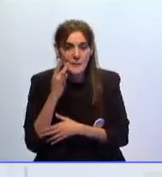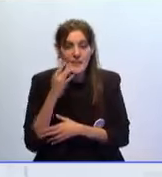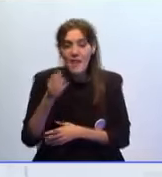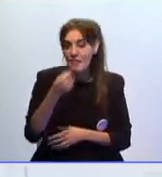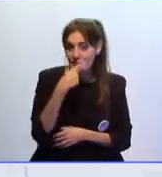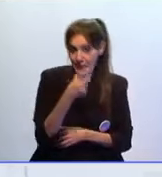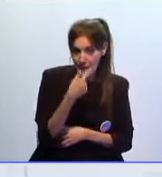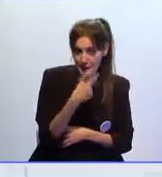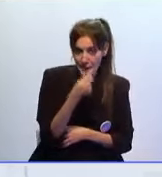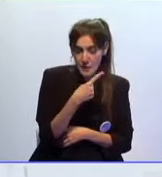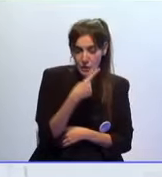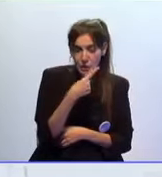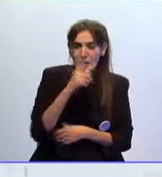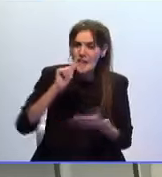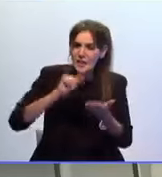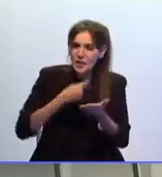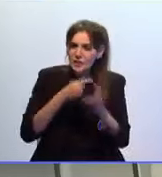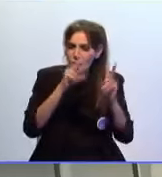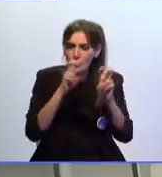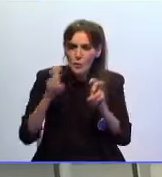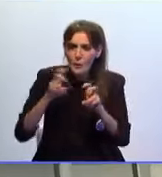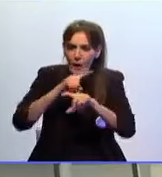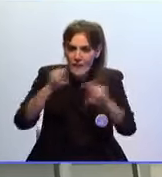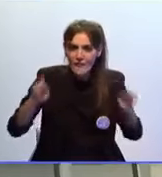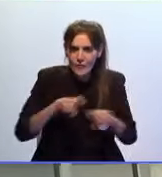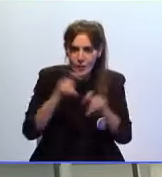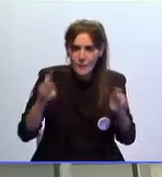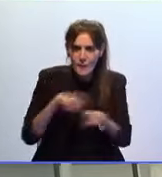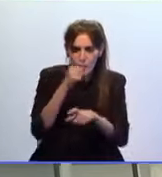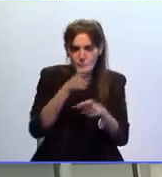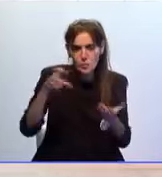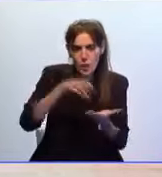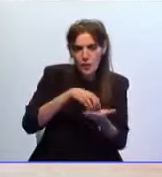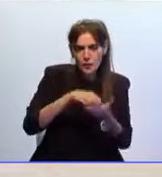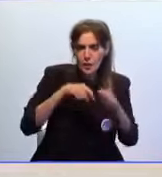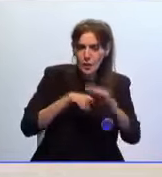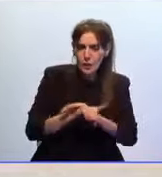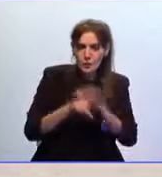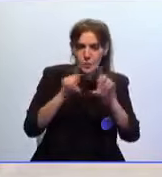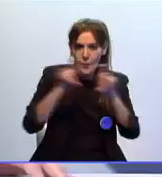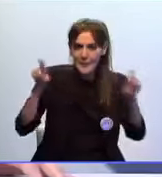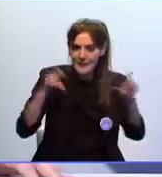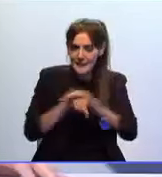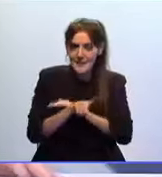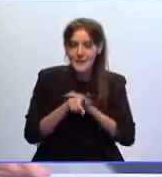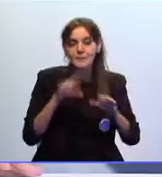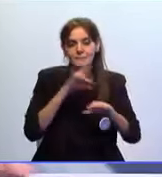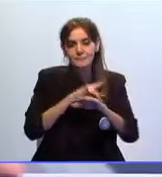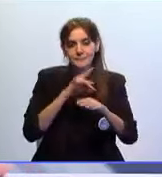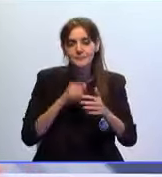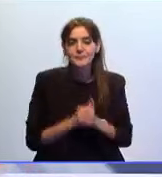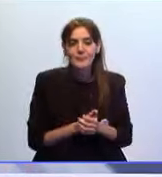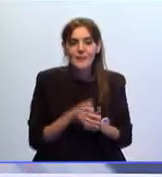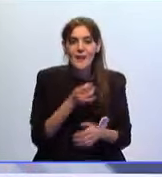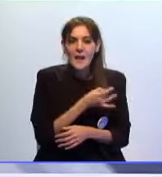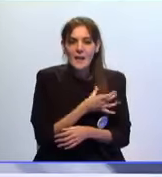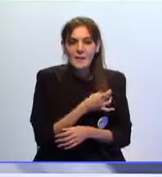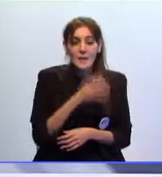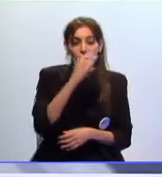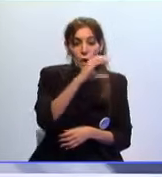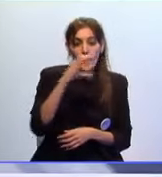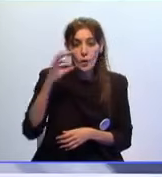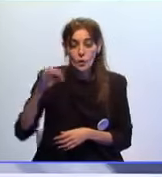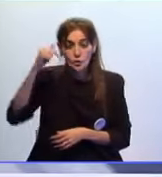de medicamentos y nuevos contratos de carácter informático para los centros gestionados por el INGESA y el sindicato y comisiones